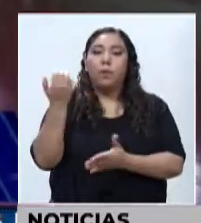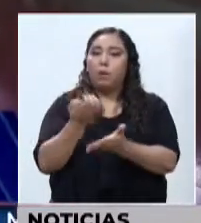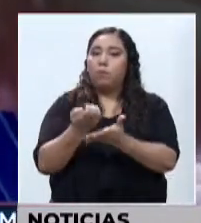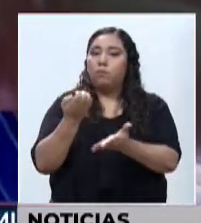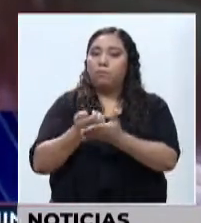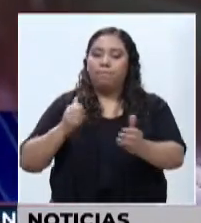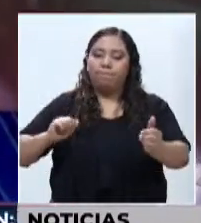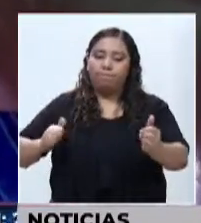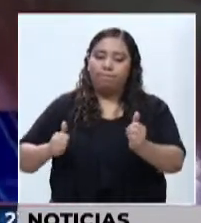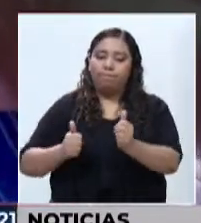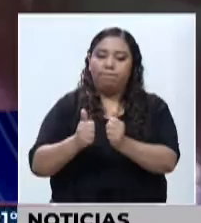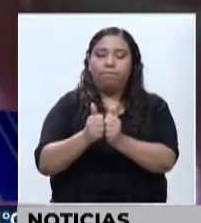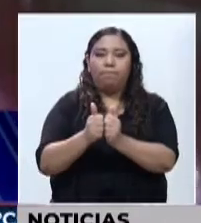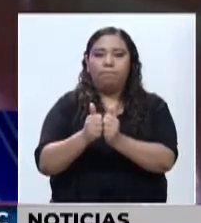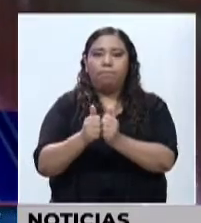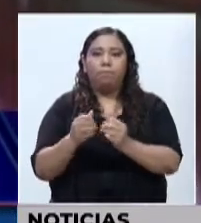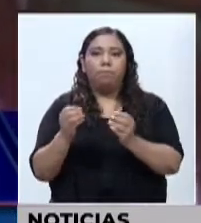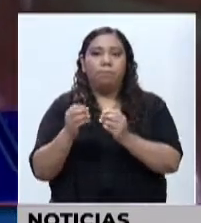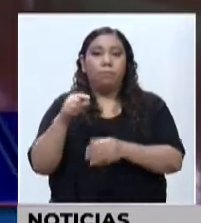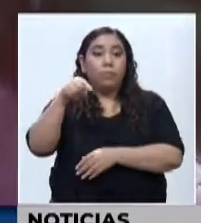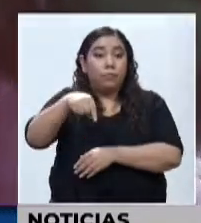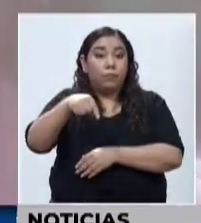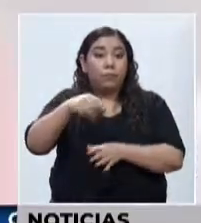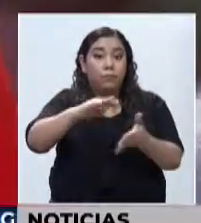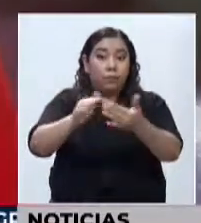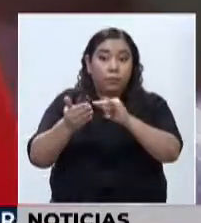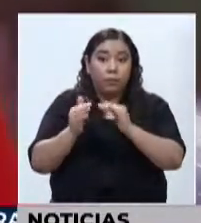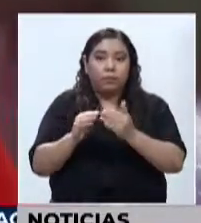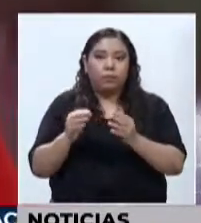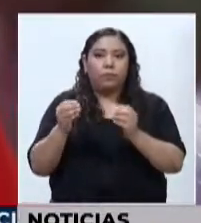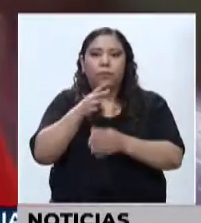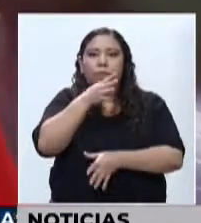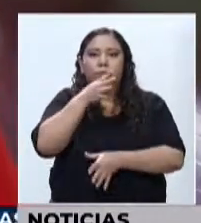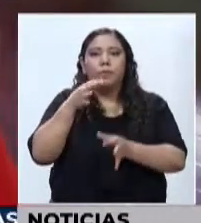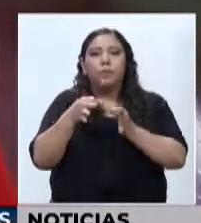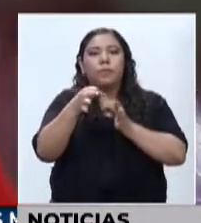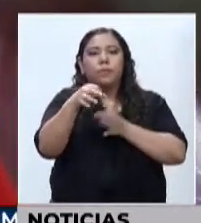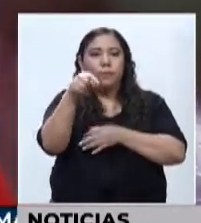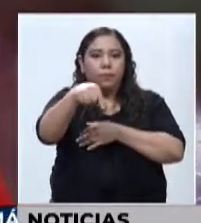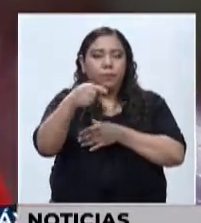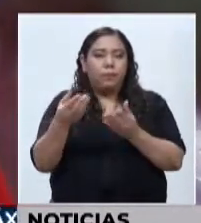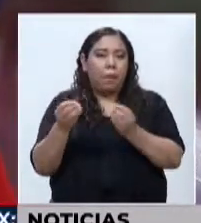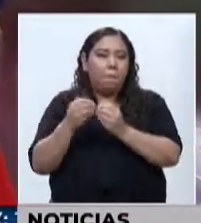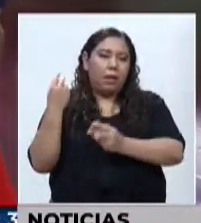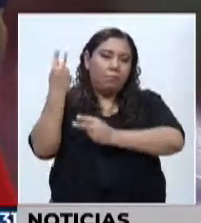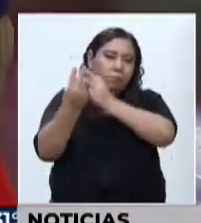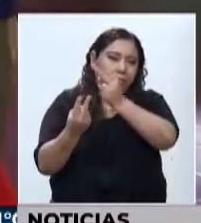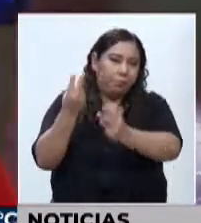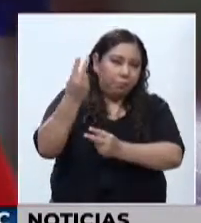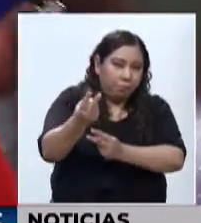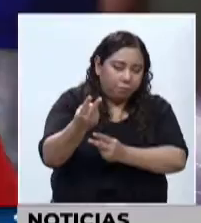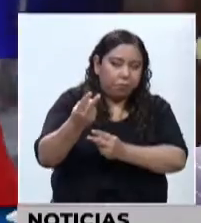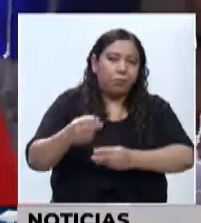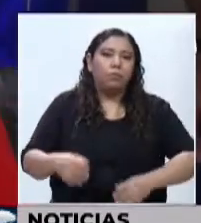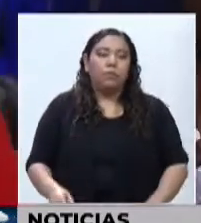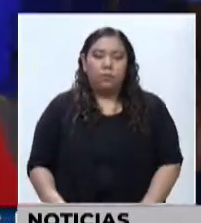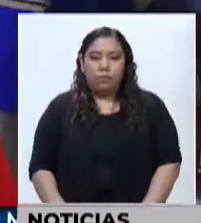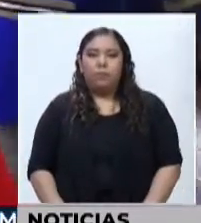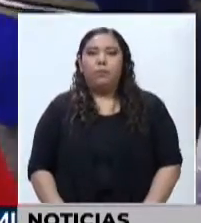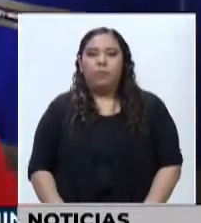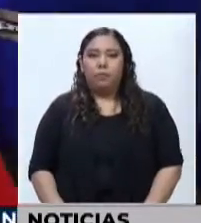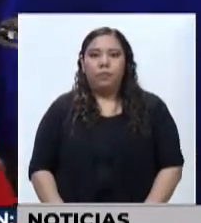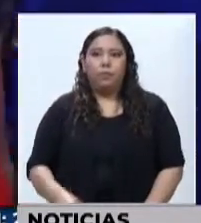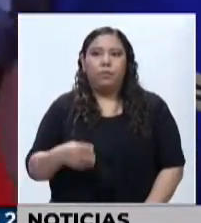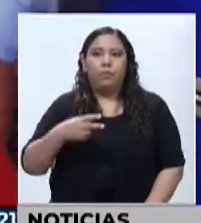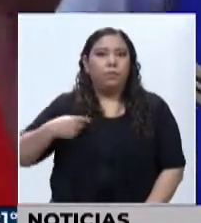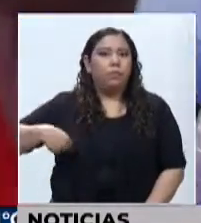turismo al pueblo. Siento que con más seguridad para atender mejor a los clientes y saber que no nos